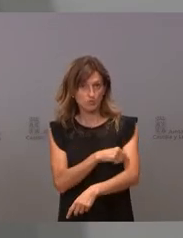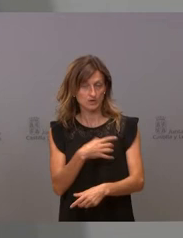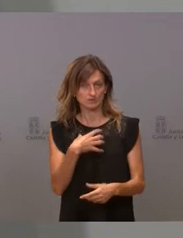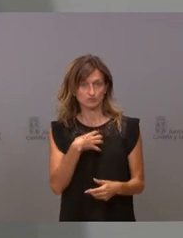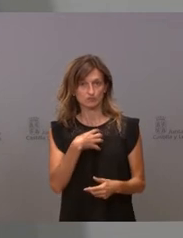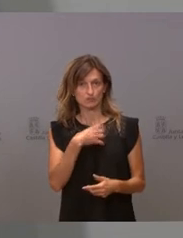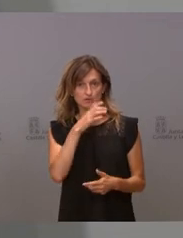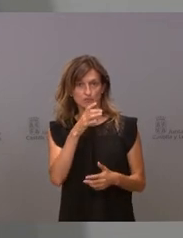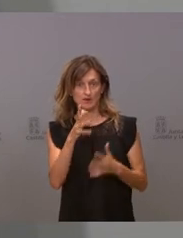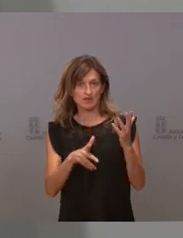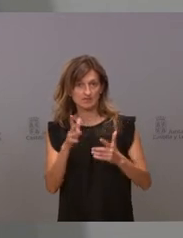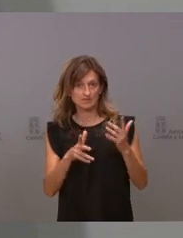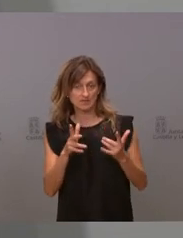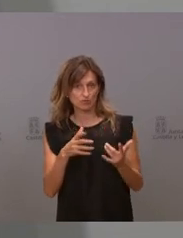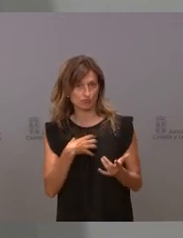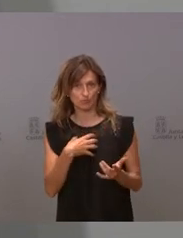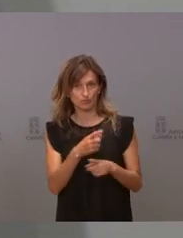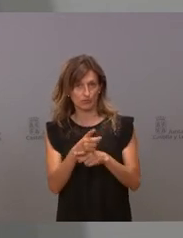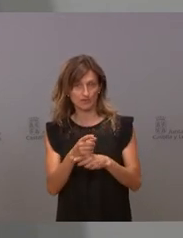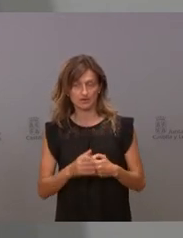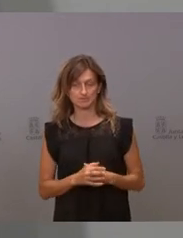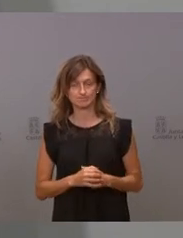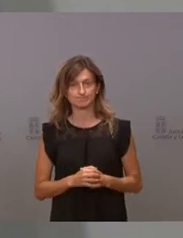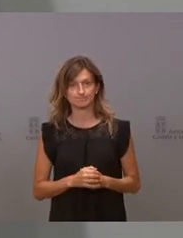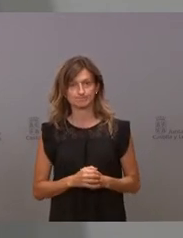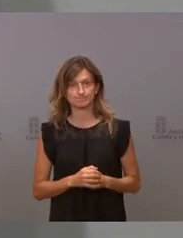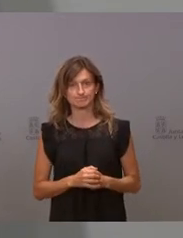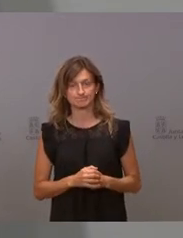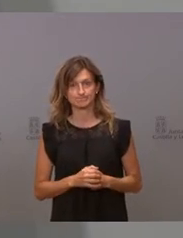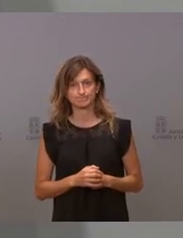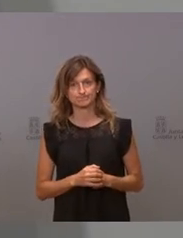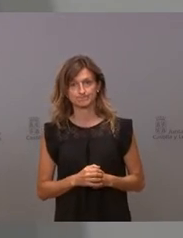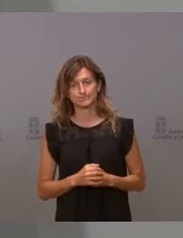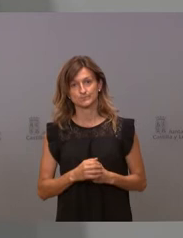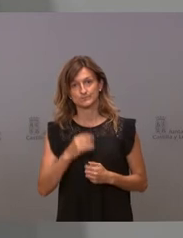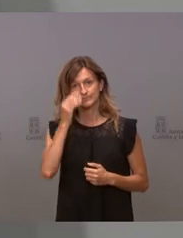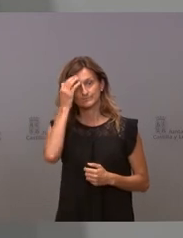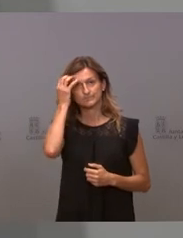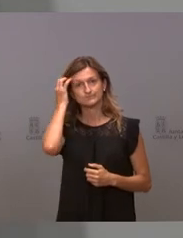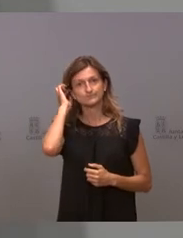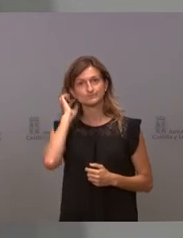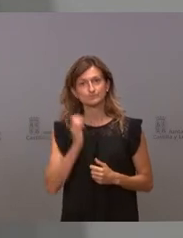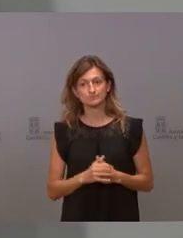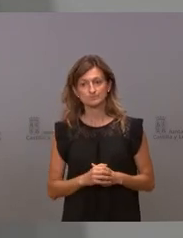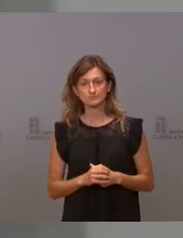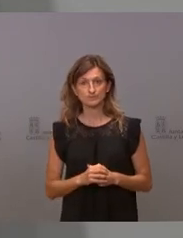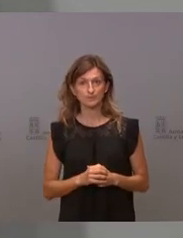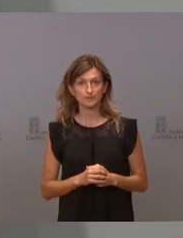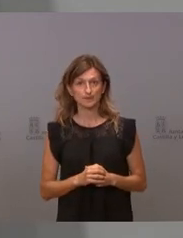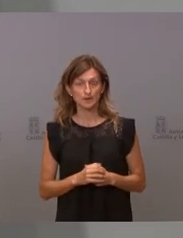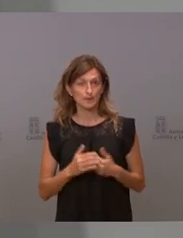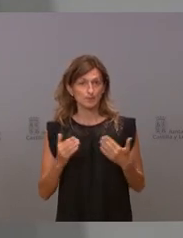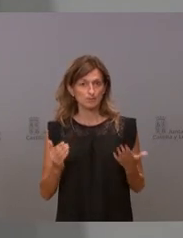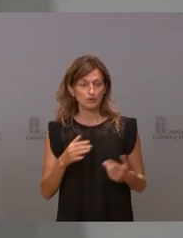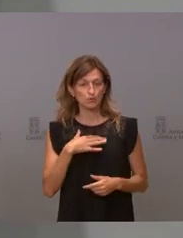la administración y desde la normativa. Pero sí que es